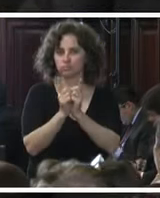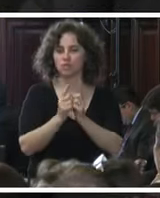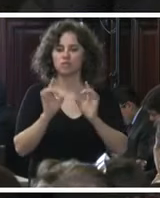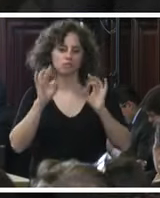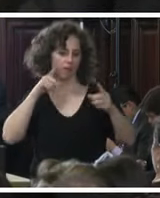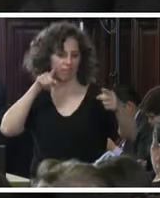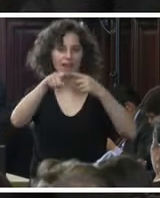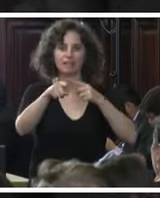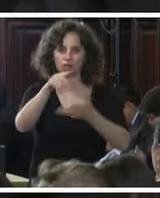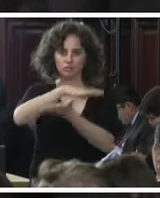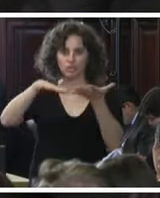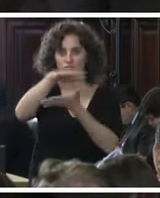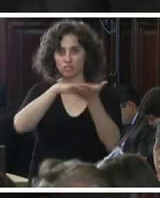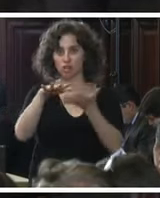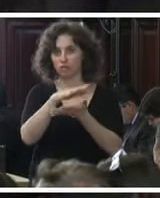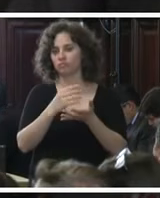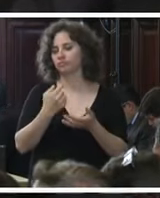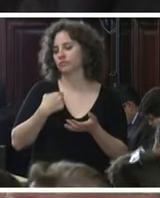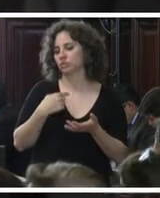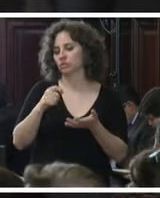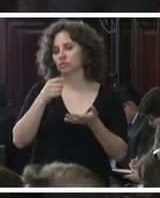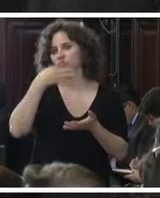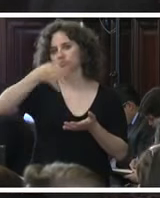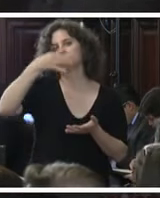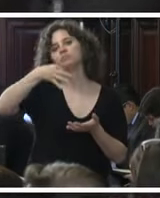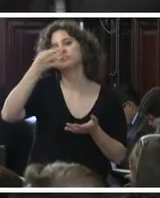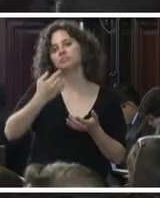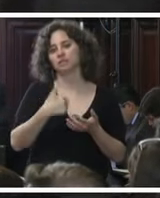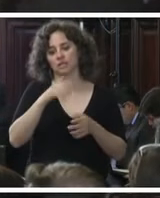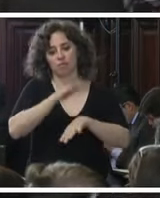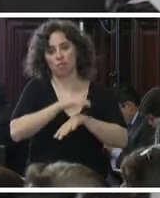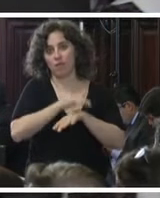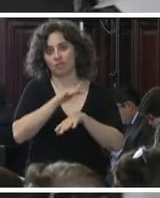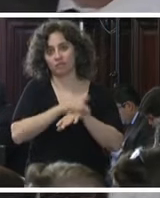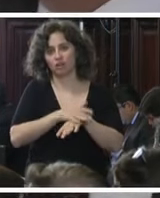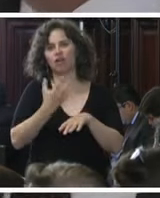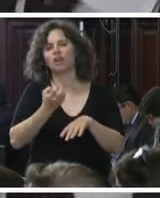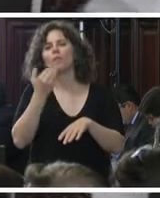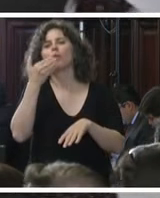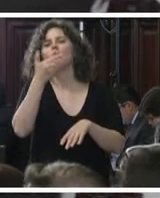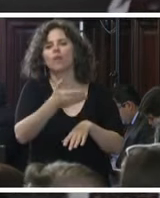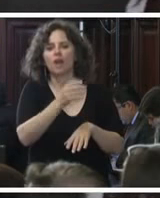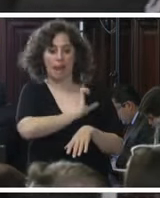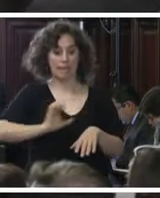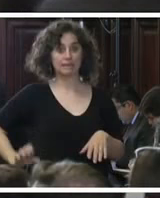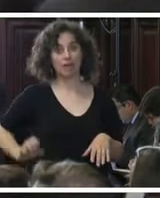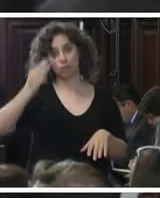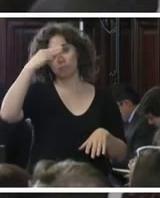hechos y soy correlator en este caso quisiera preguntarle al estado